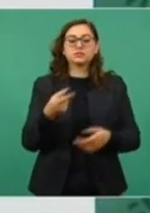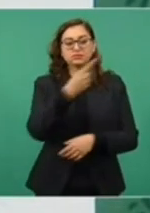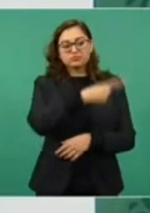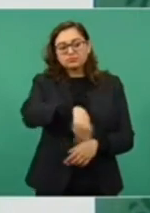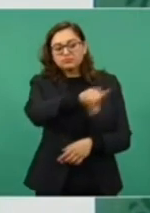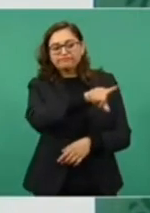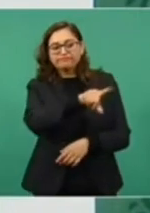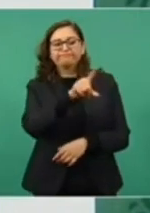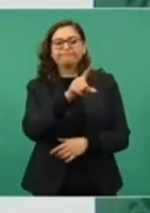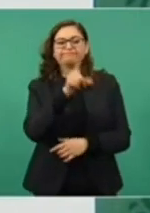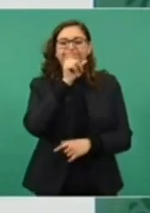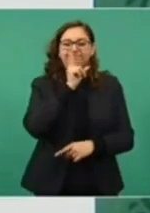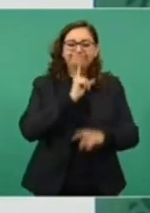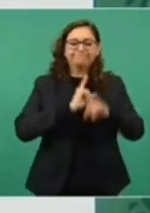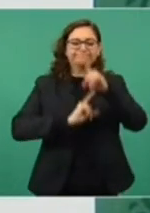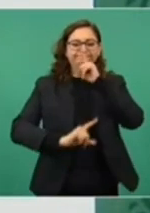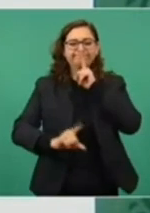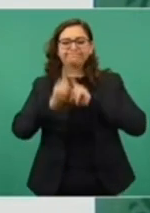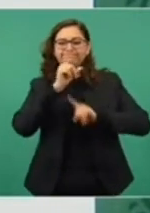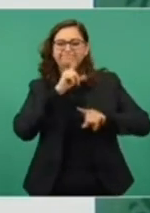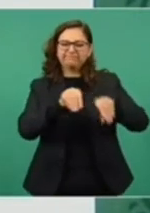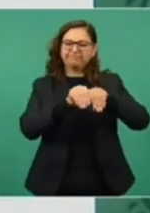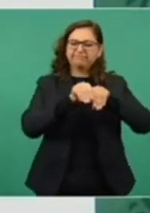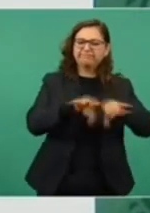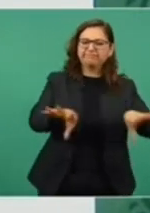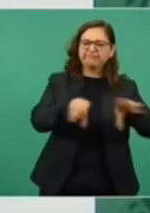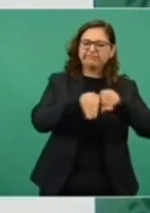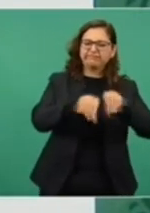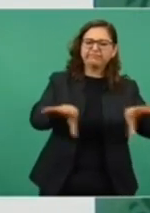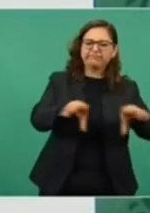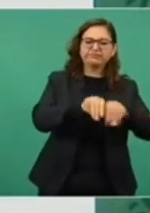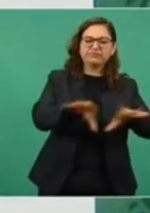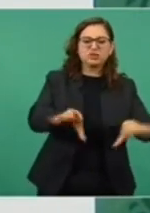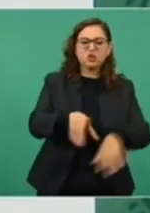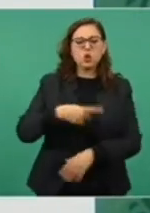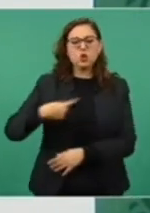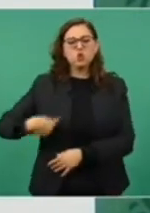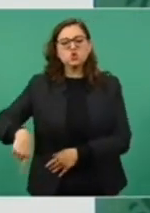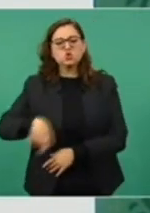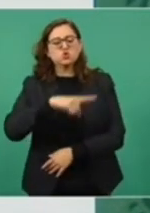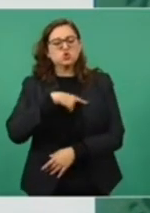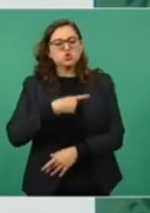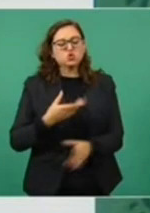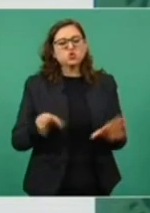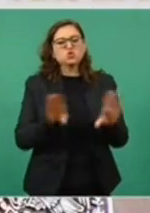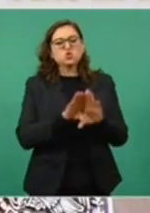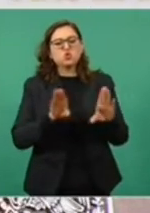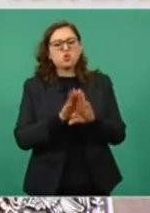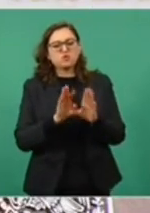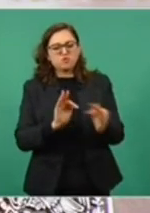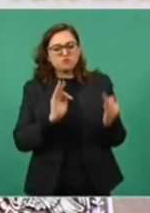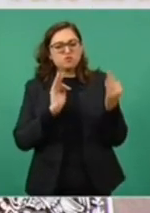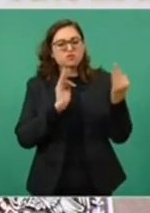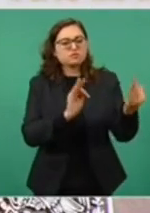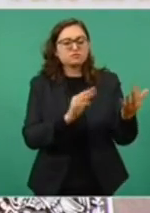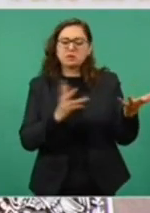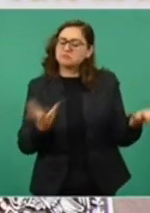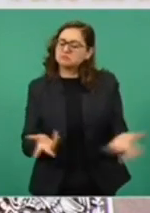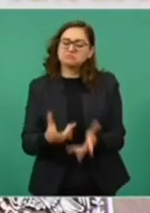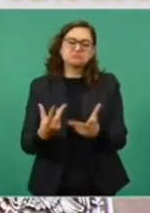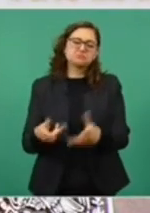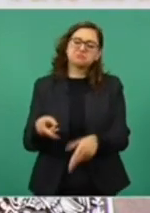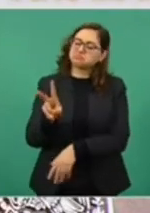toda esta guerra de noticias falsas informando?